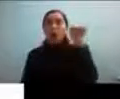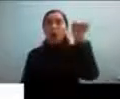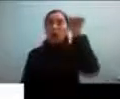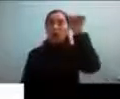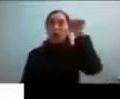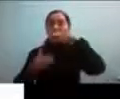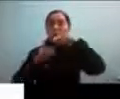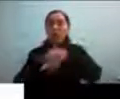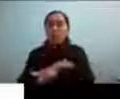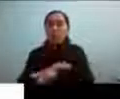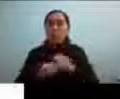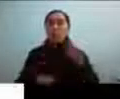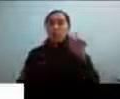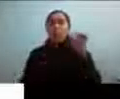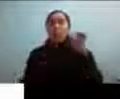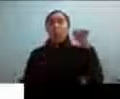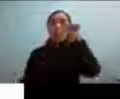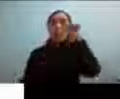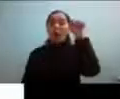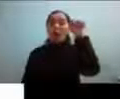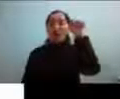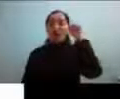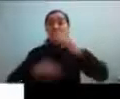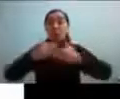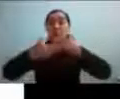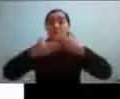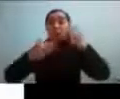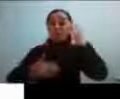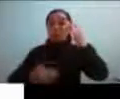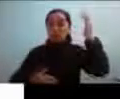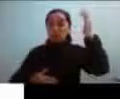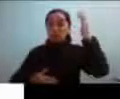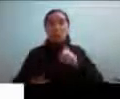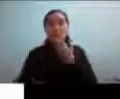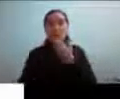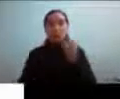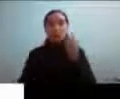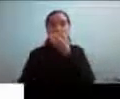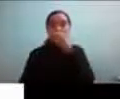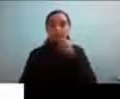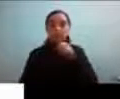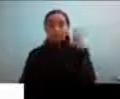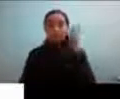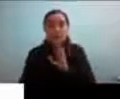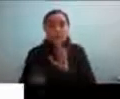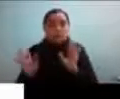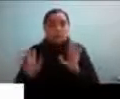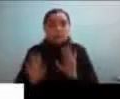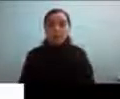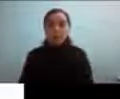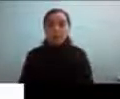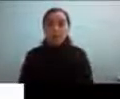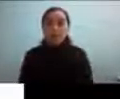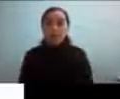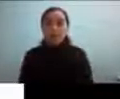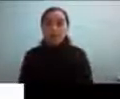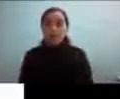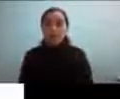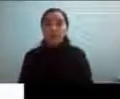gustaba para nada y fue una cosa que también tuve que eliminar de mi lenguaje al tratar con ellos me permitió conocer acerca de la realidad